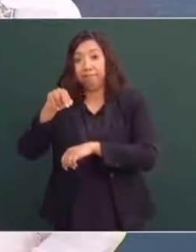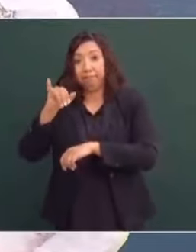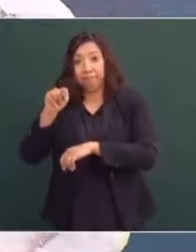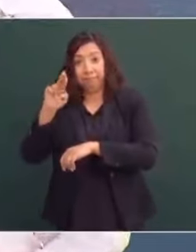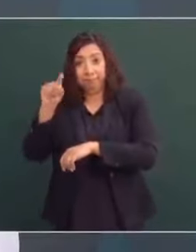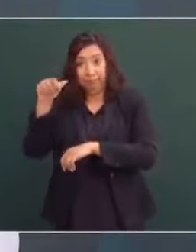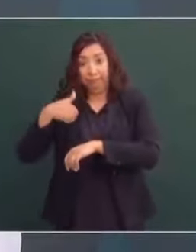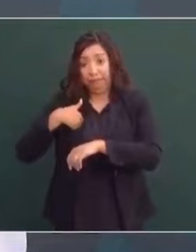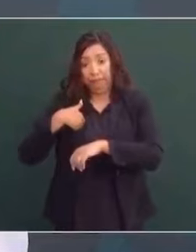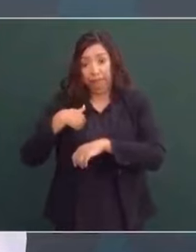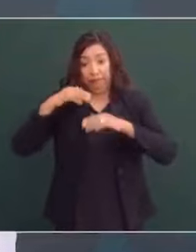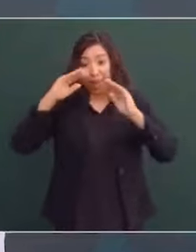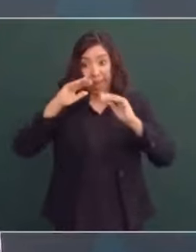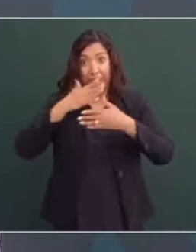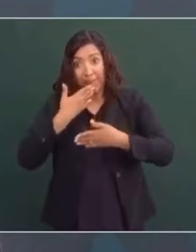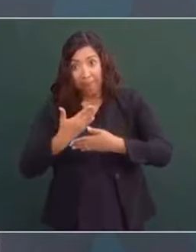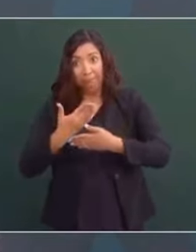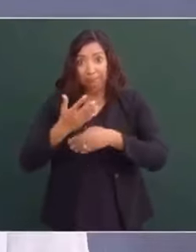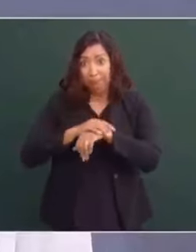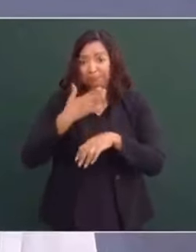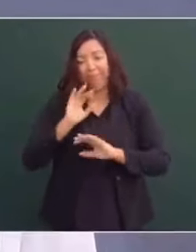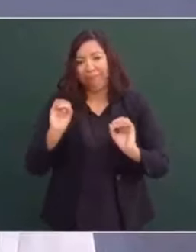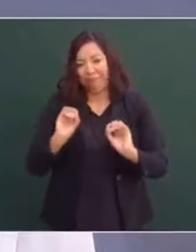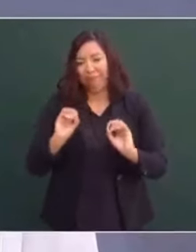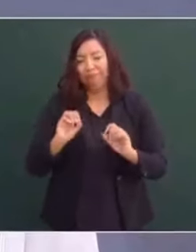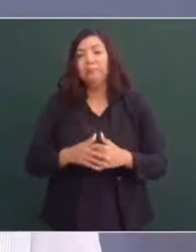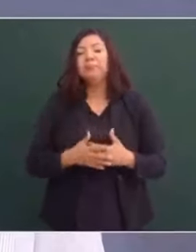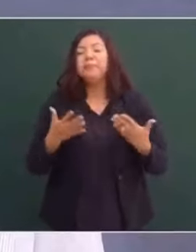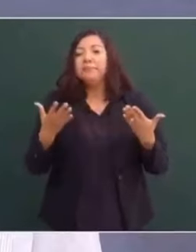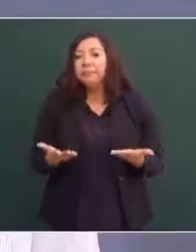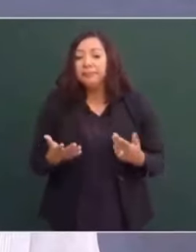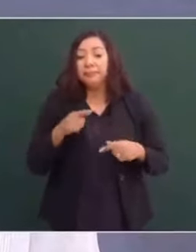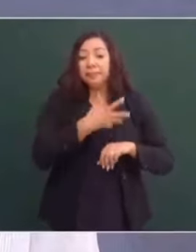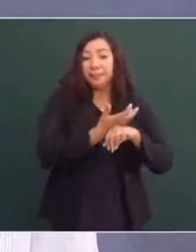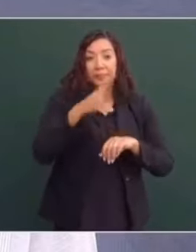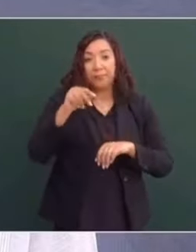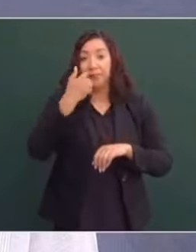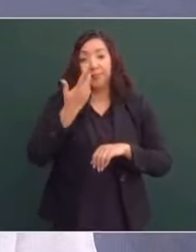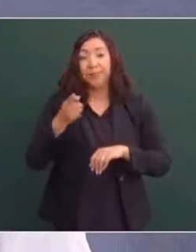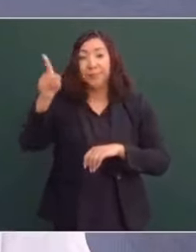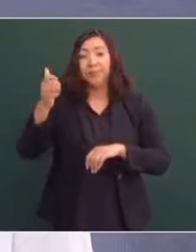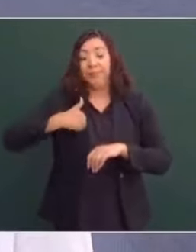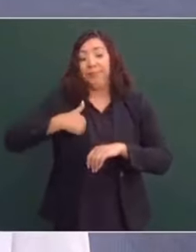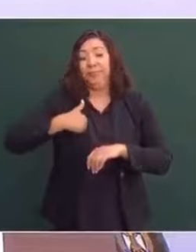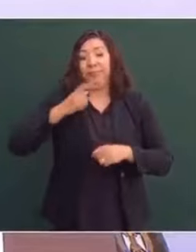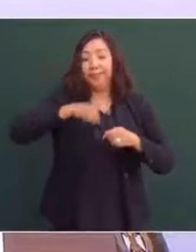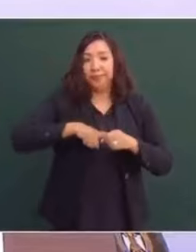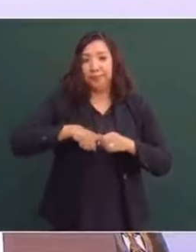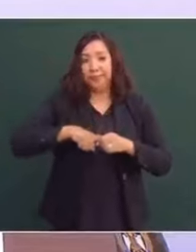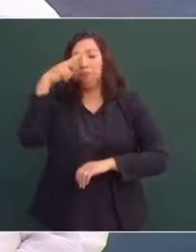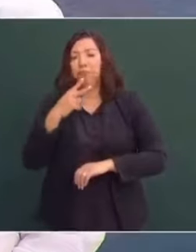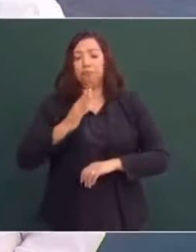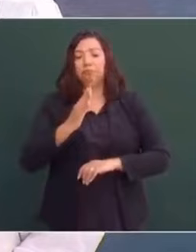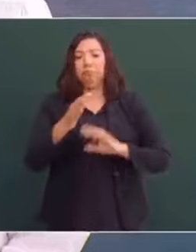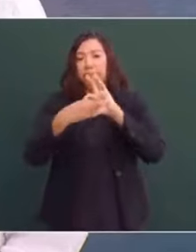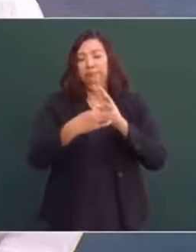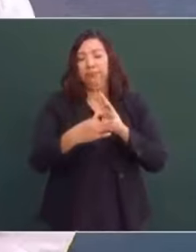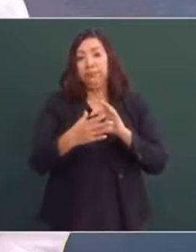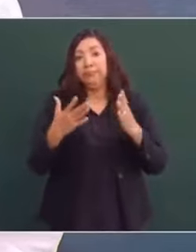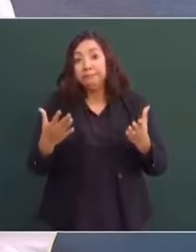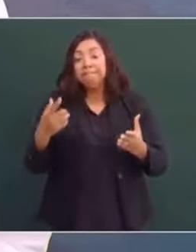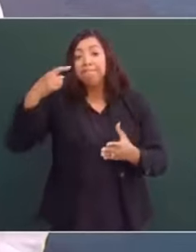no quería que se incluyera Canadá. Quería un tratado bilateral, México-Estados Unidos. Y